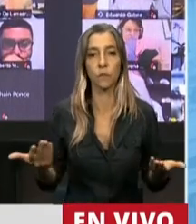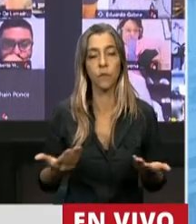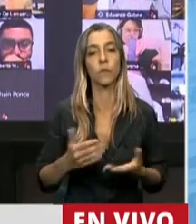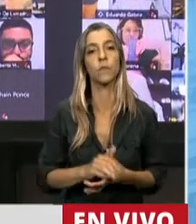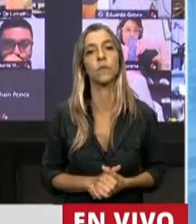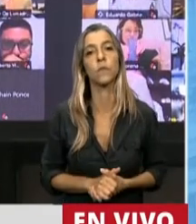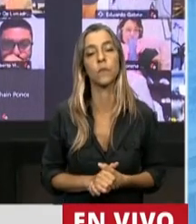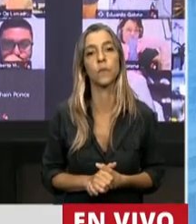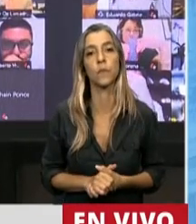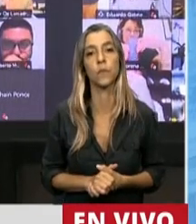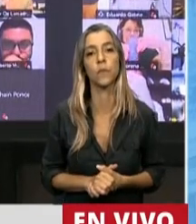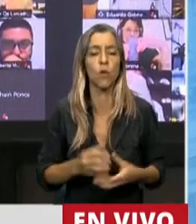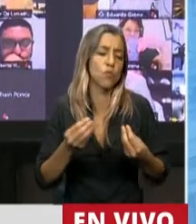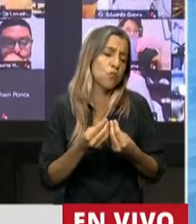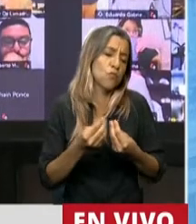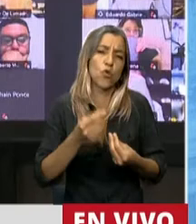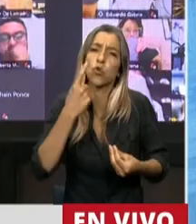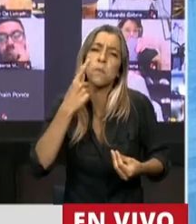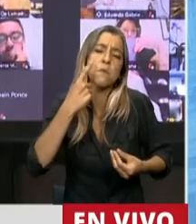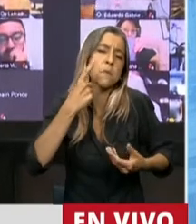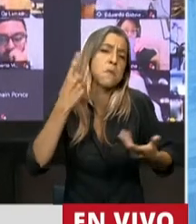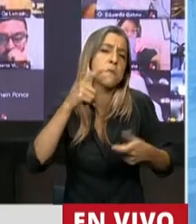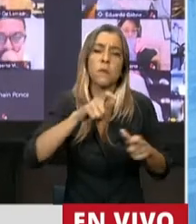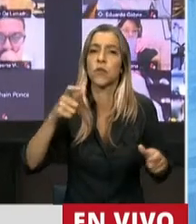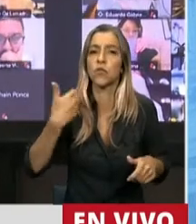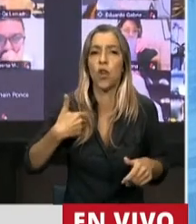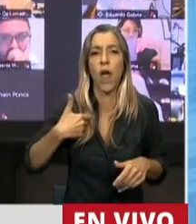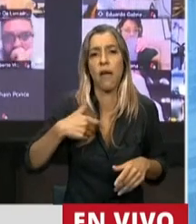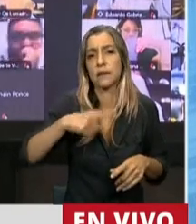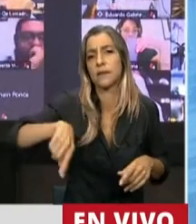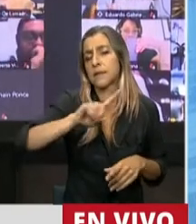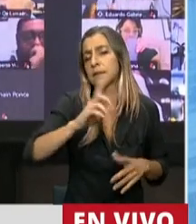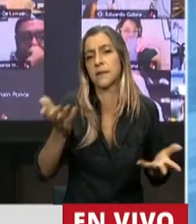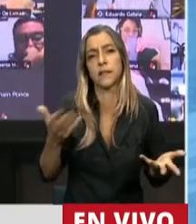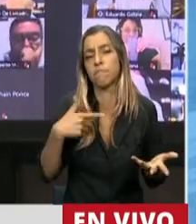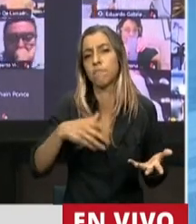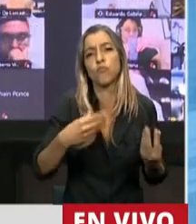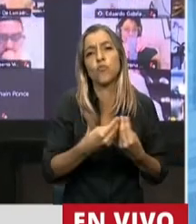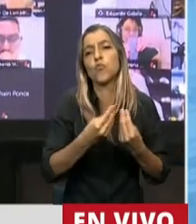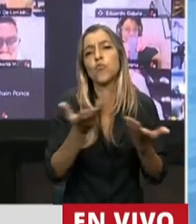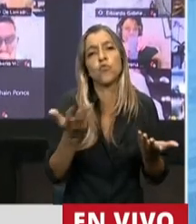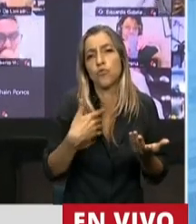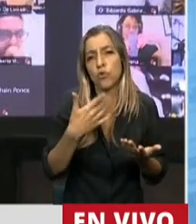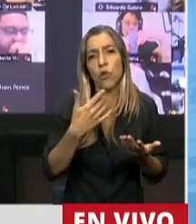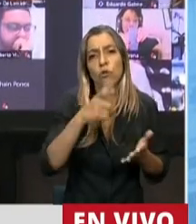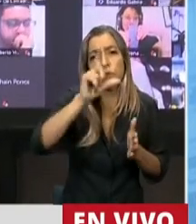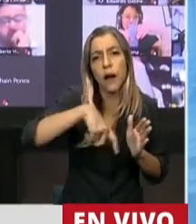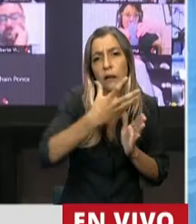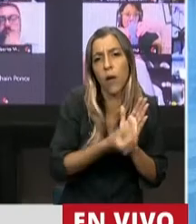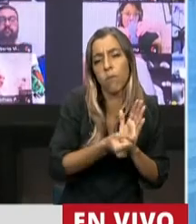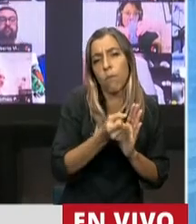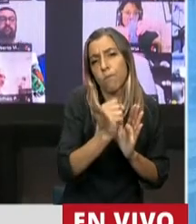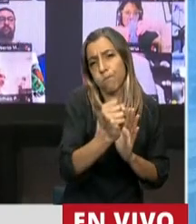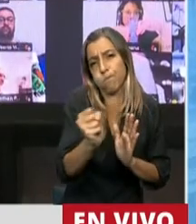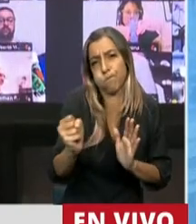de miles, miles de millones de argentinos hoy tienen acceso a una tarjeta de débito con salarios